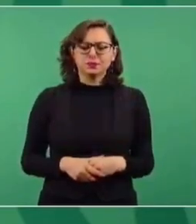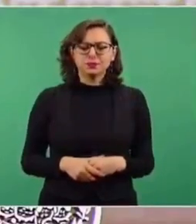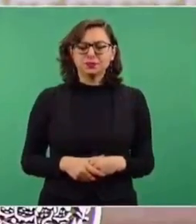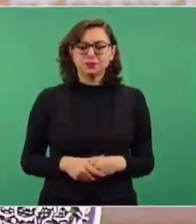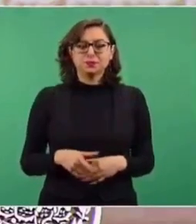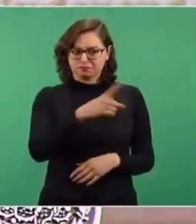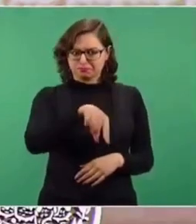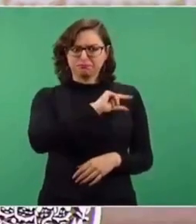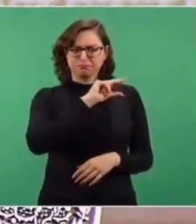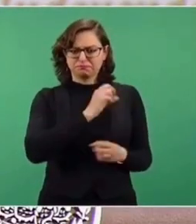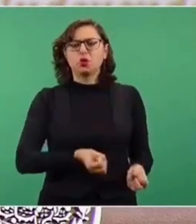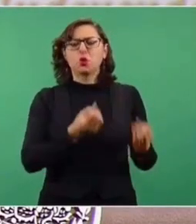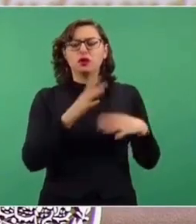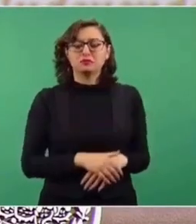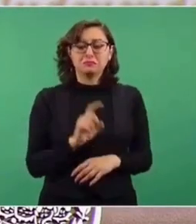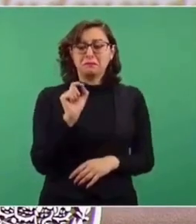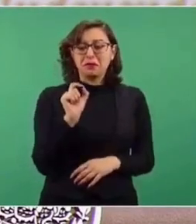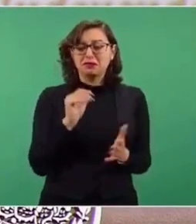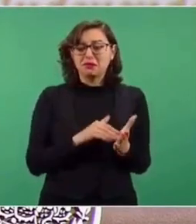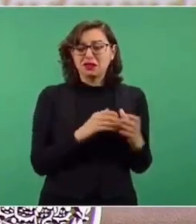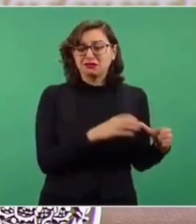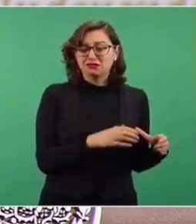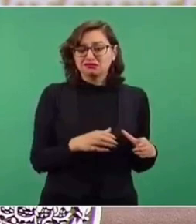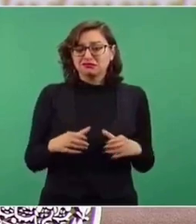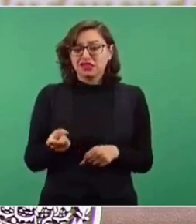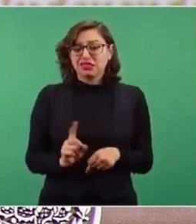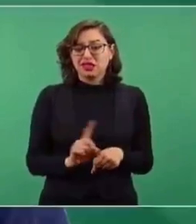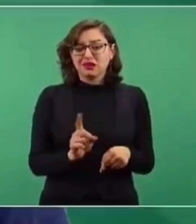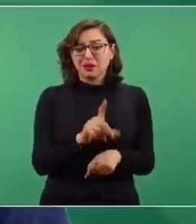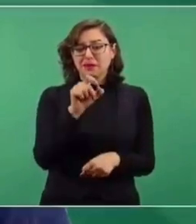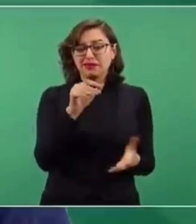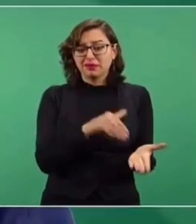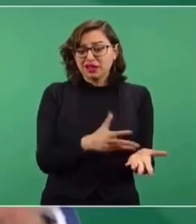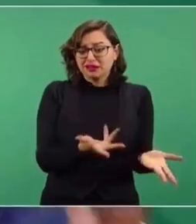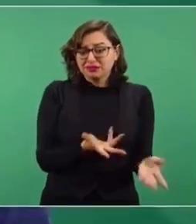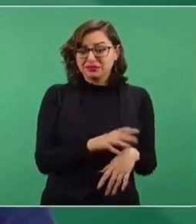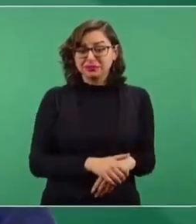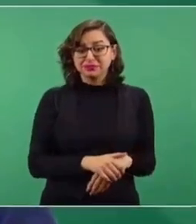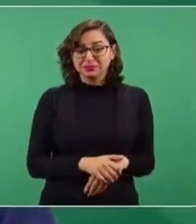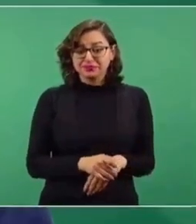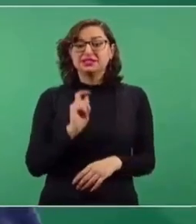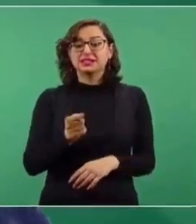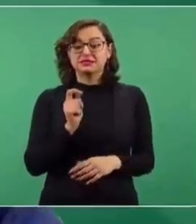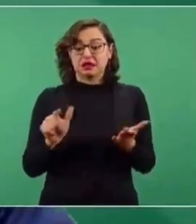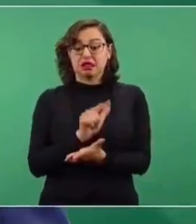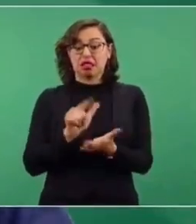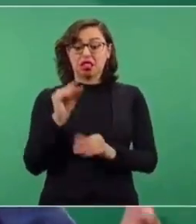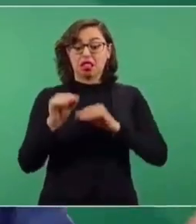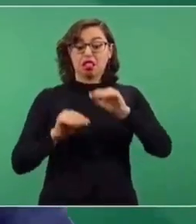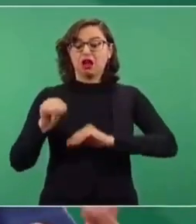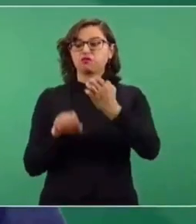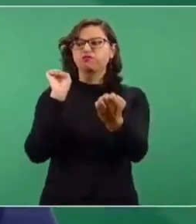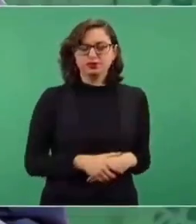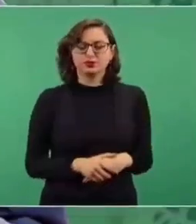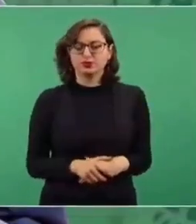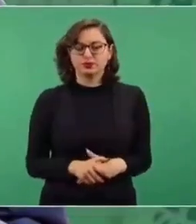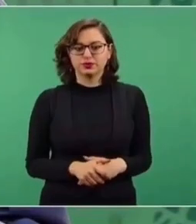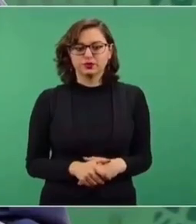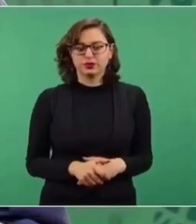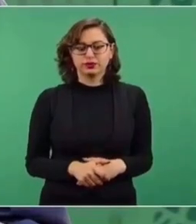los que recibieron los contratos? 20 mil barriles diarios. Entonces, engañaron, porque lo que querían era el negocio.